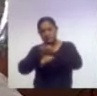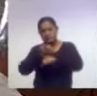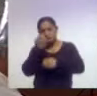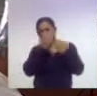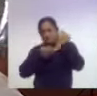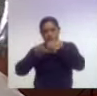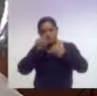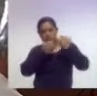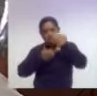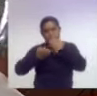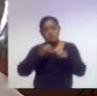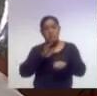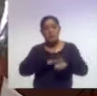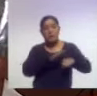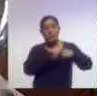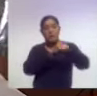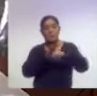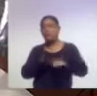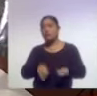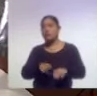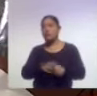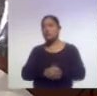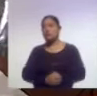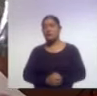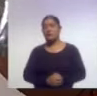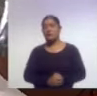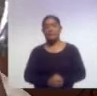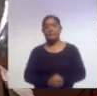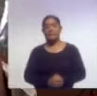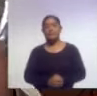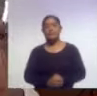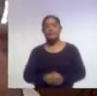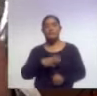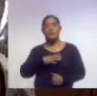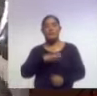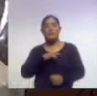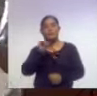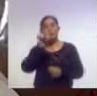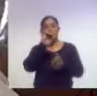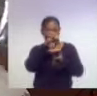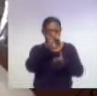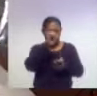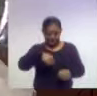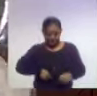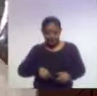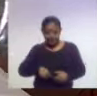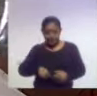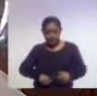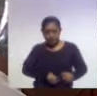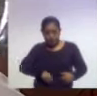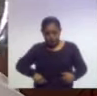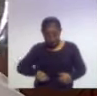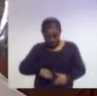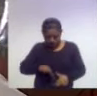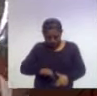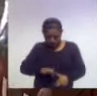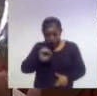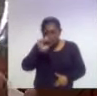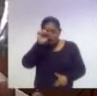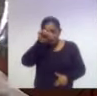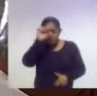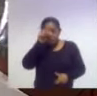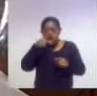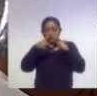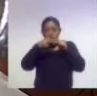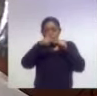metabolitos, pruebas genéticas, incluso algunos biopsia, tomar un pedacito de intestino para saber qué es lo que está pasando en el intestino. Y una